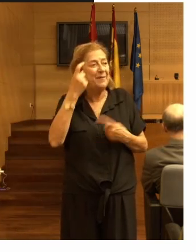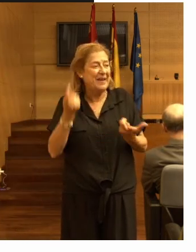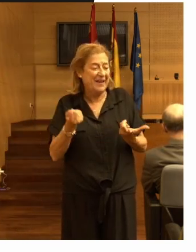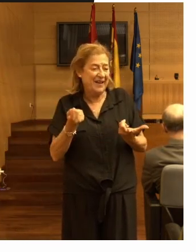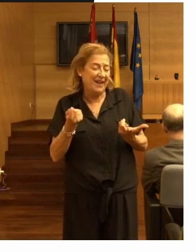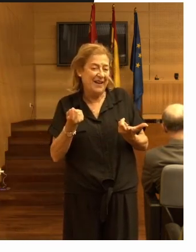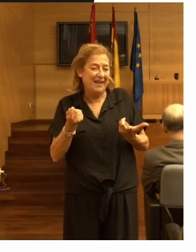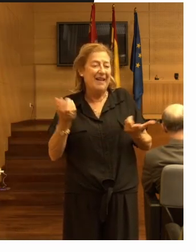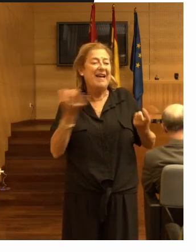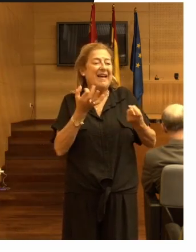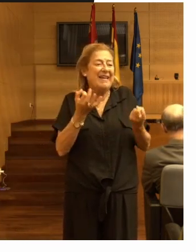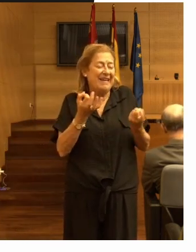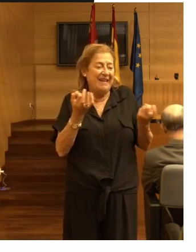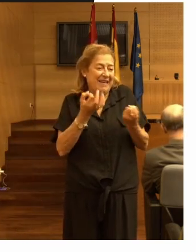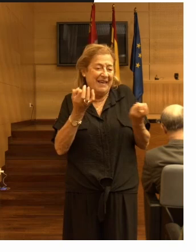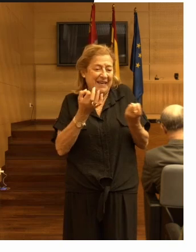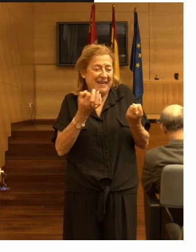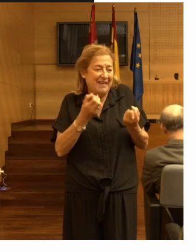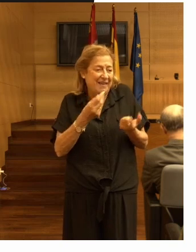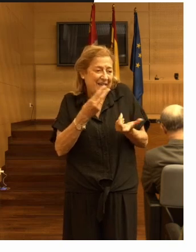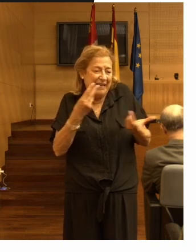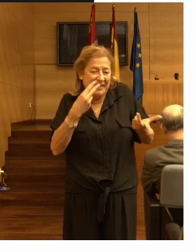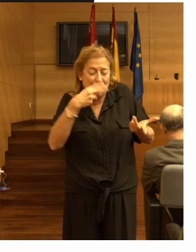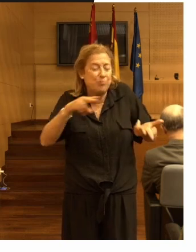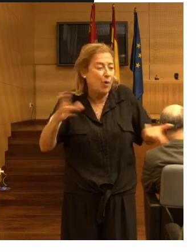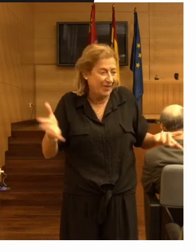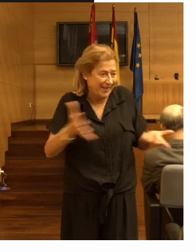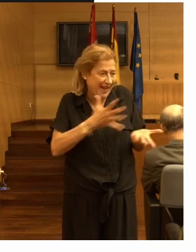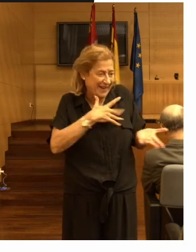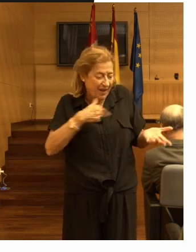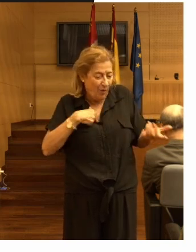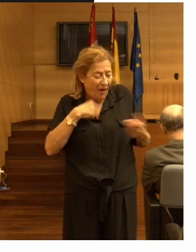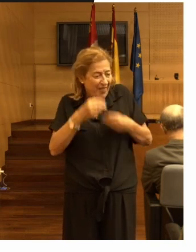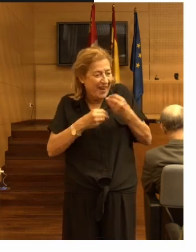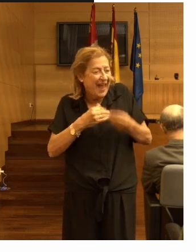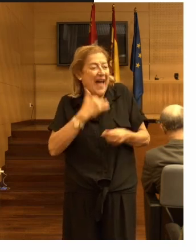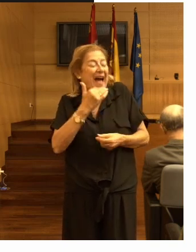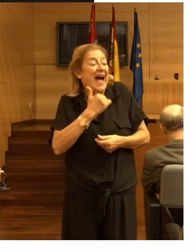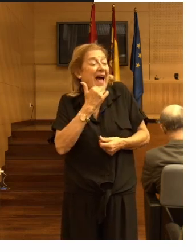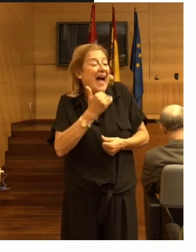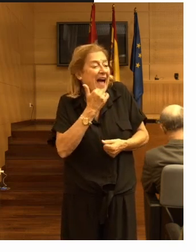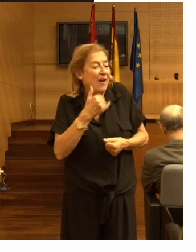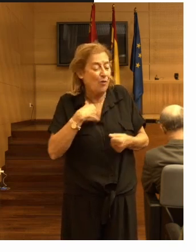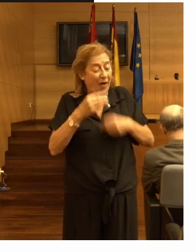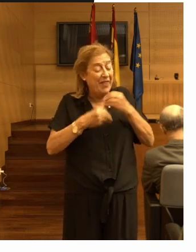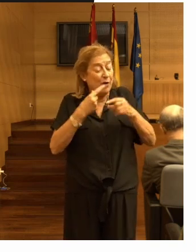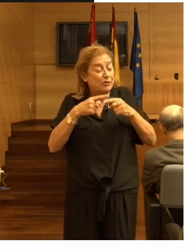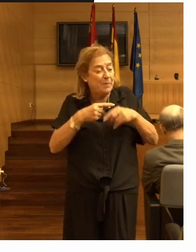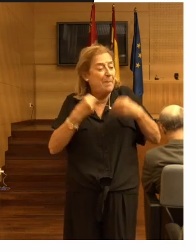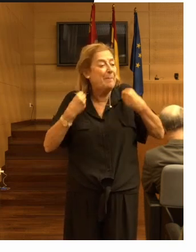te importa qué te importa lo que estás haciendo qué quieres hacer algo qué quieres hacer las cosas bien